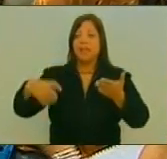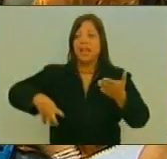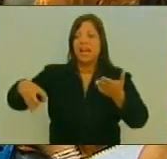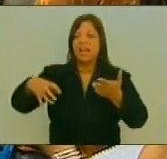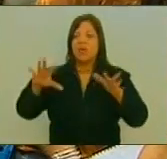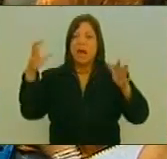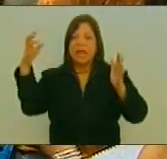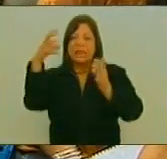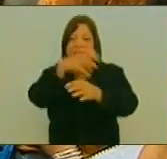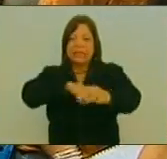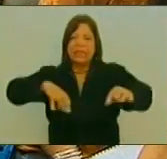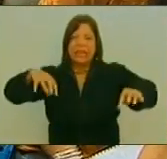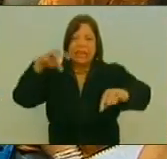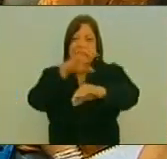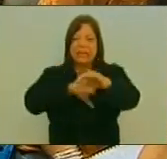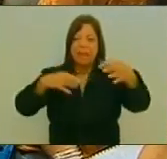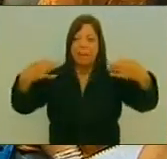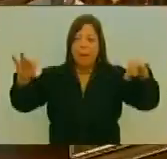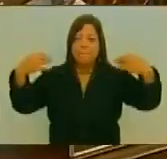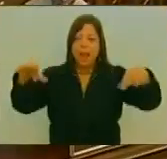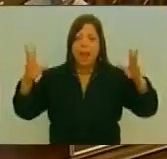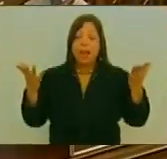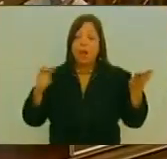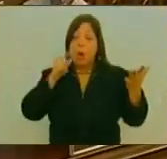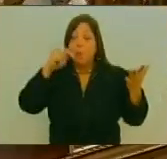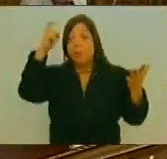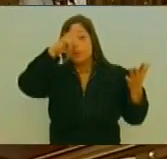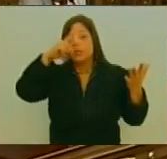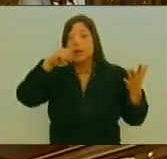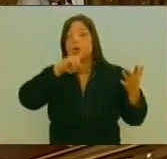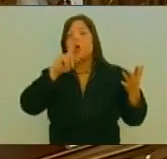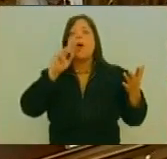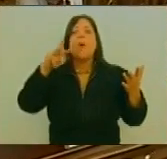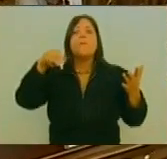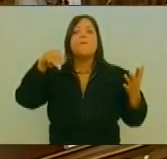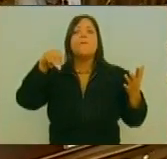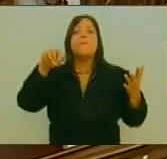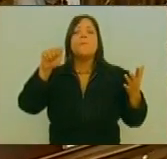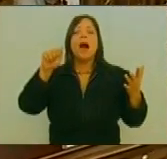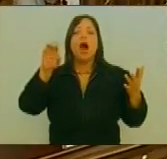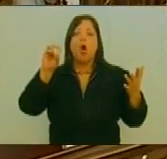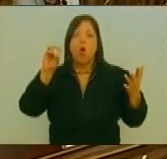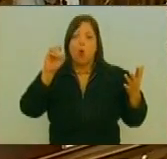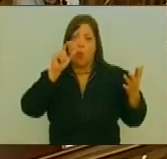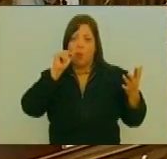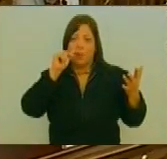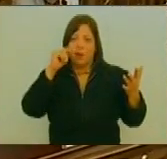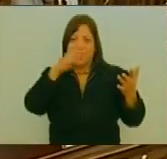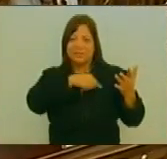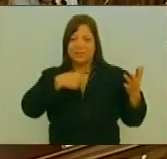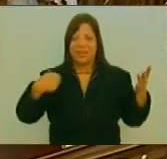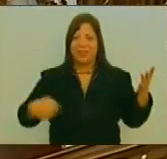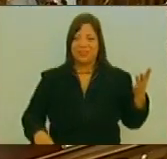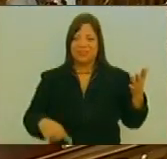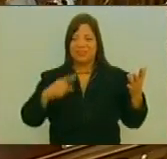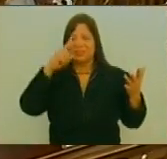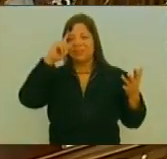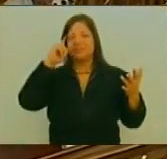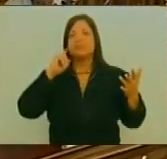tigre De papel Un hombre sabio Como Mao Dirigente De un pueblo Que ha sido